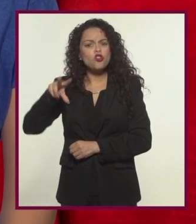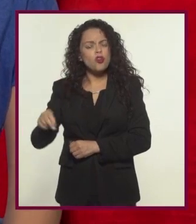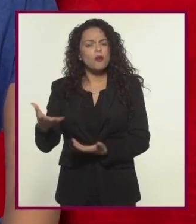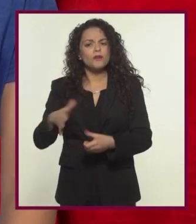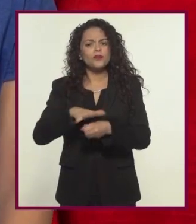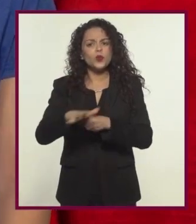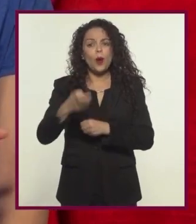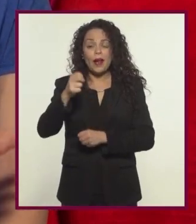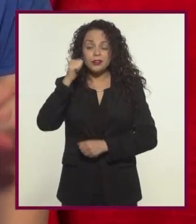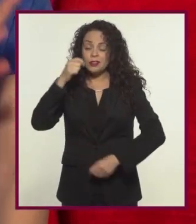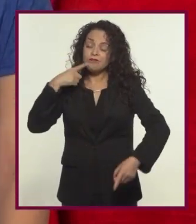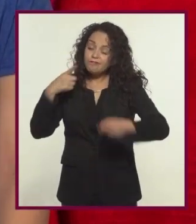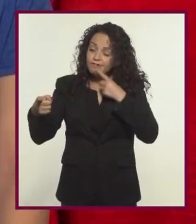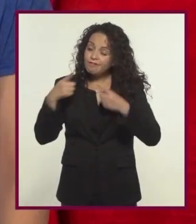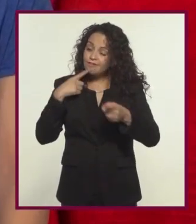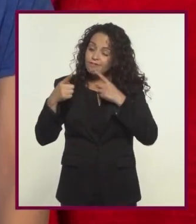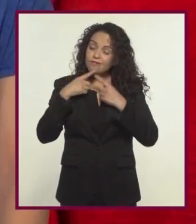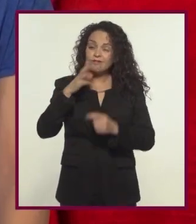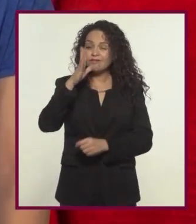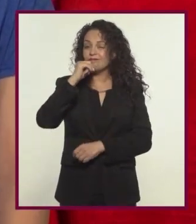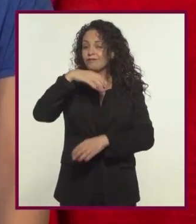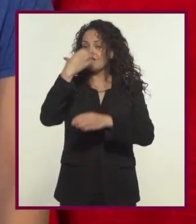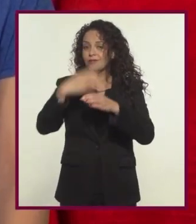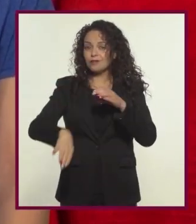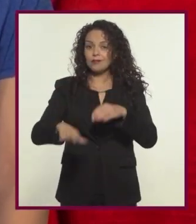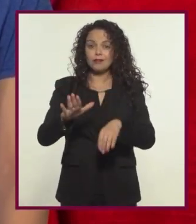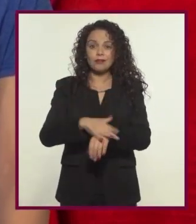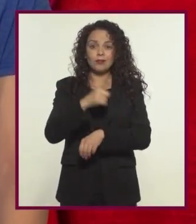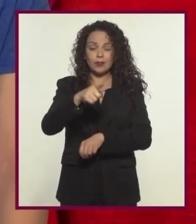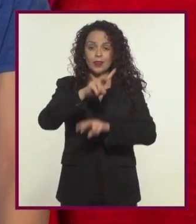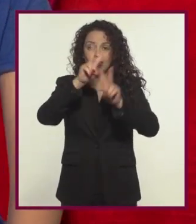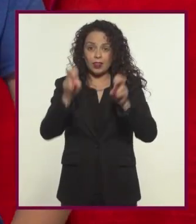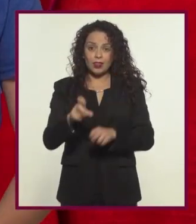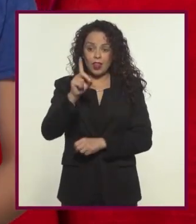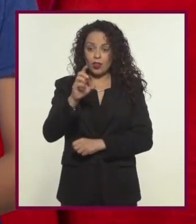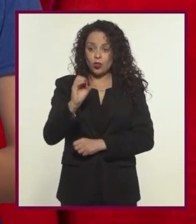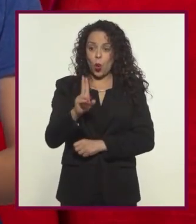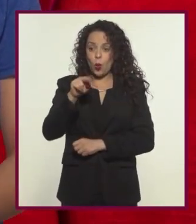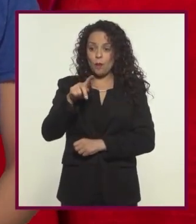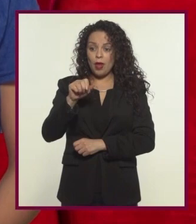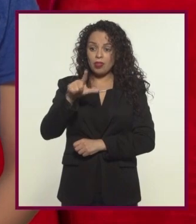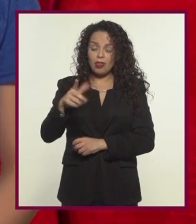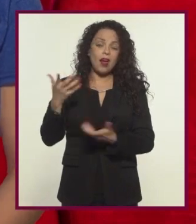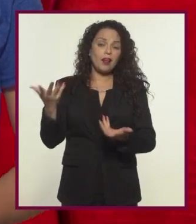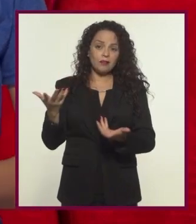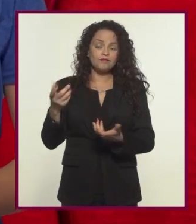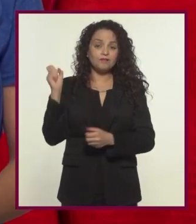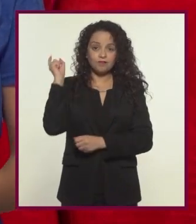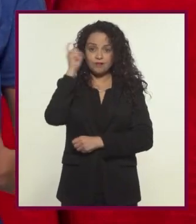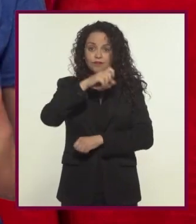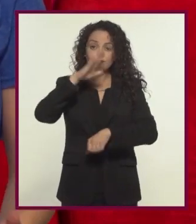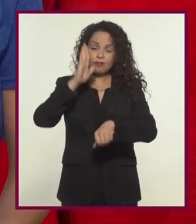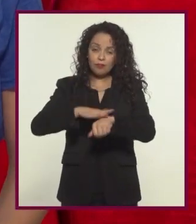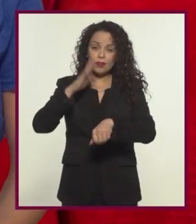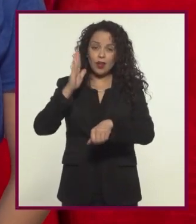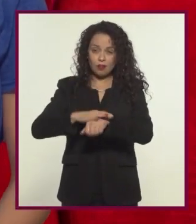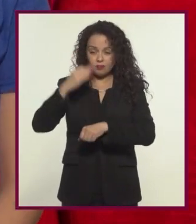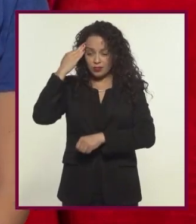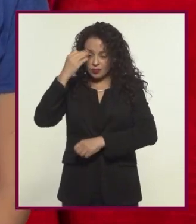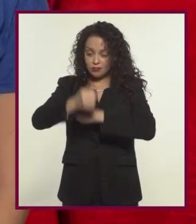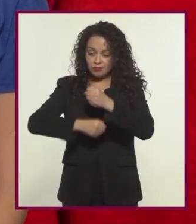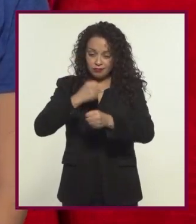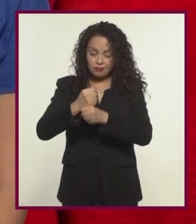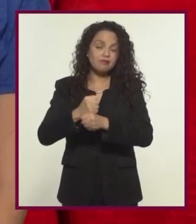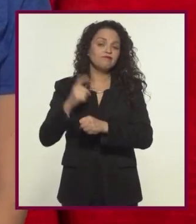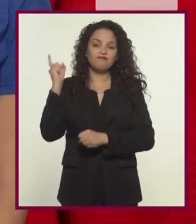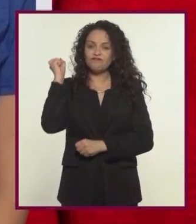Este siempre ha sido un debate interminable cuando se habla de documental y conforme pasa el tiempo se vuelve más y más complicado.